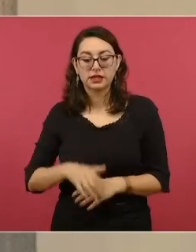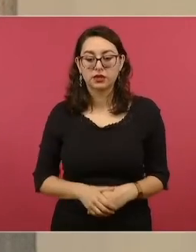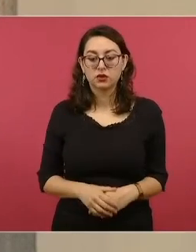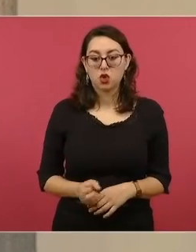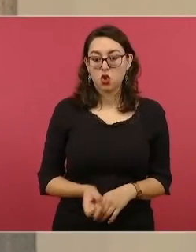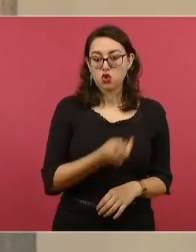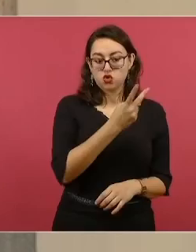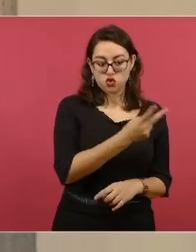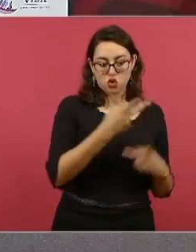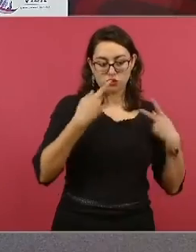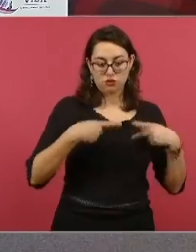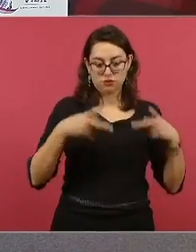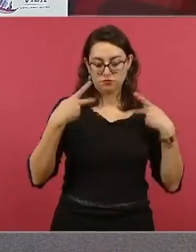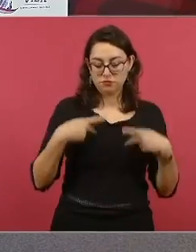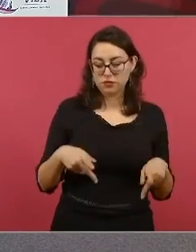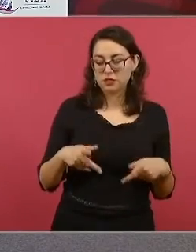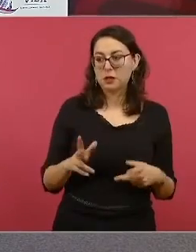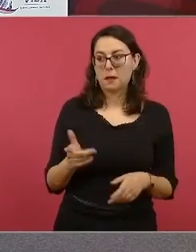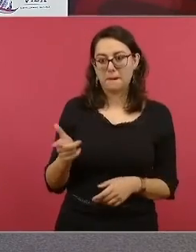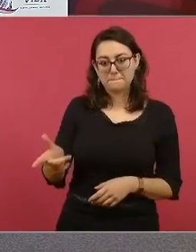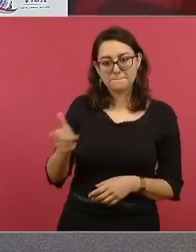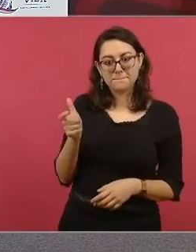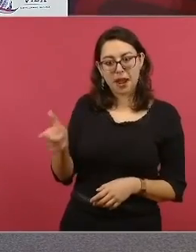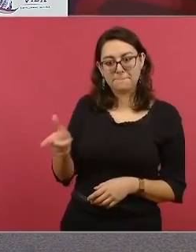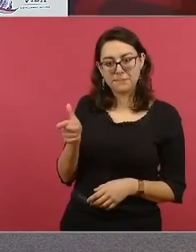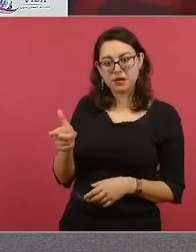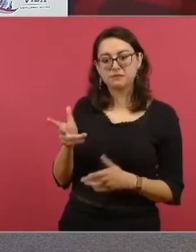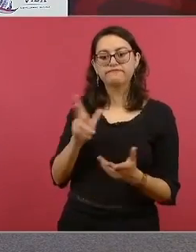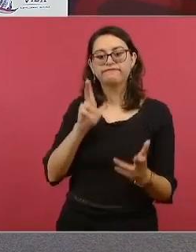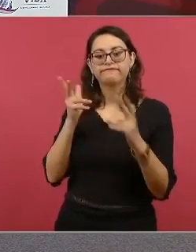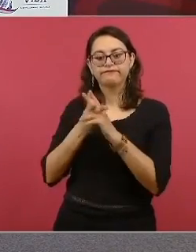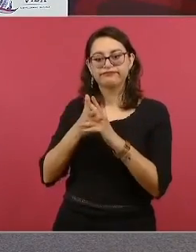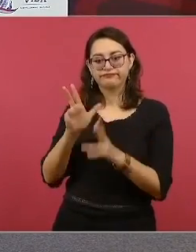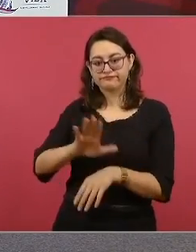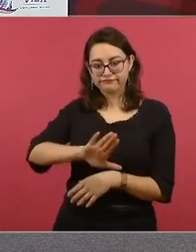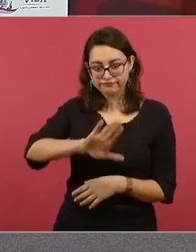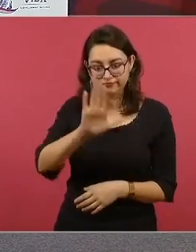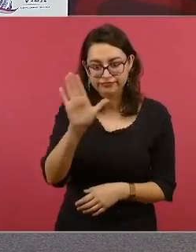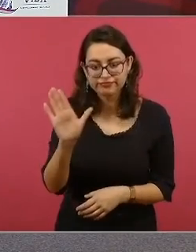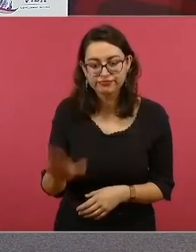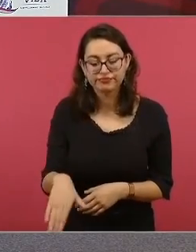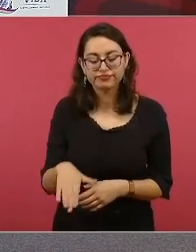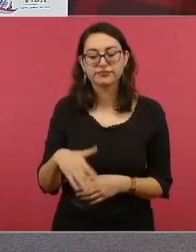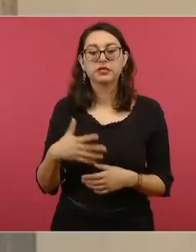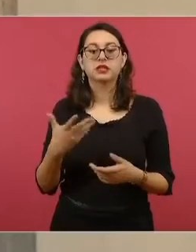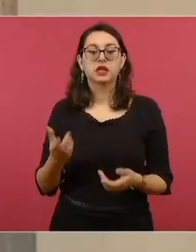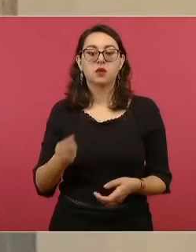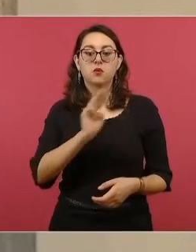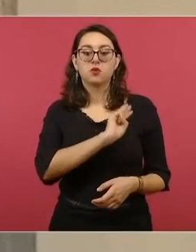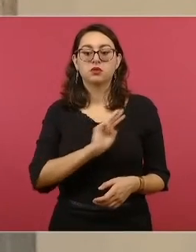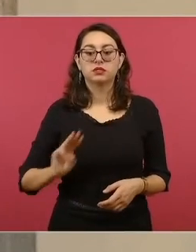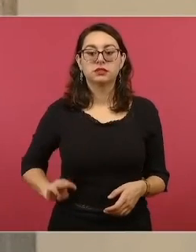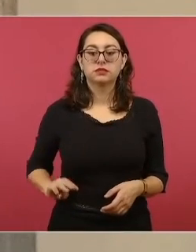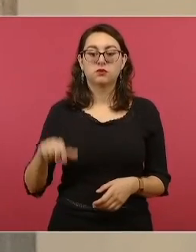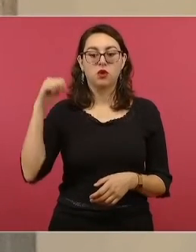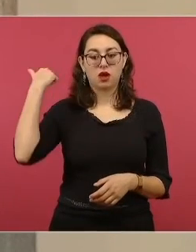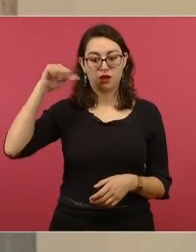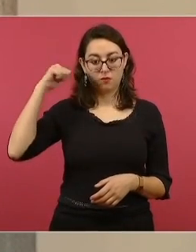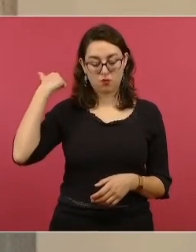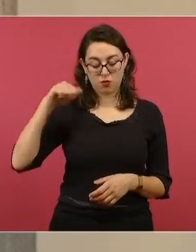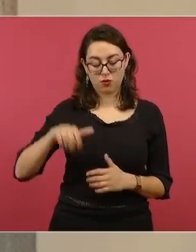personas en un estacionamiento en una tienda en la colonia Emiliano Zapata, en el municipio de Acapulco,